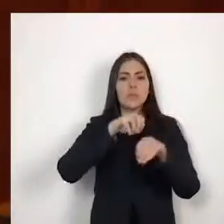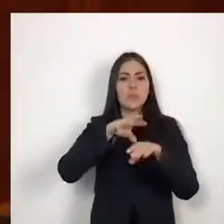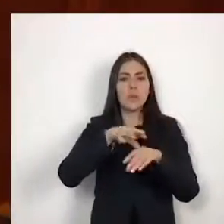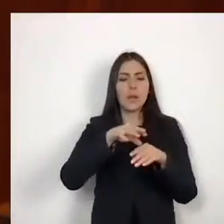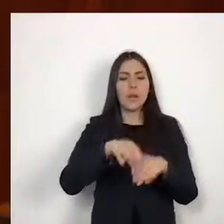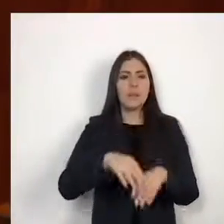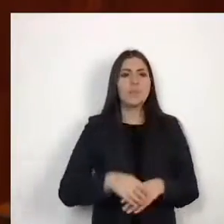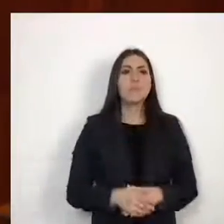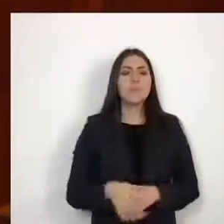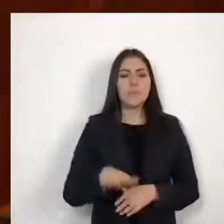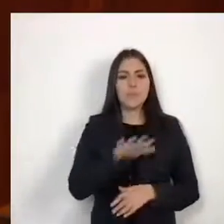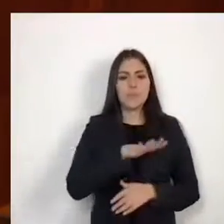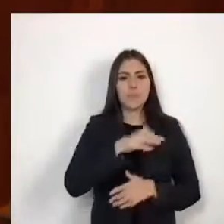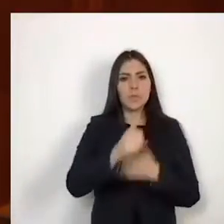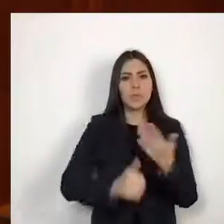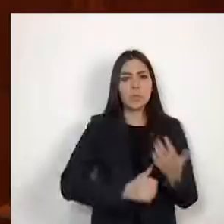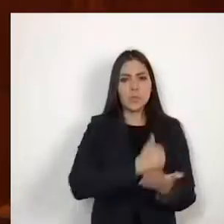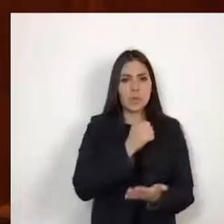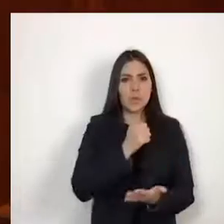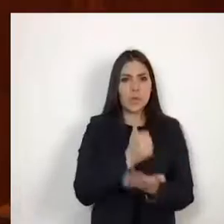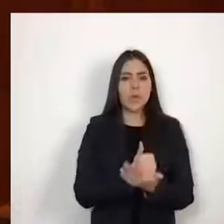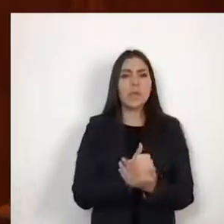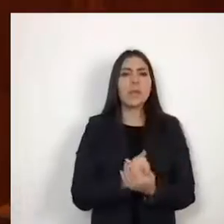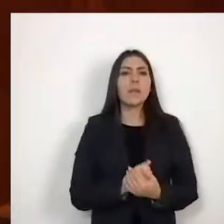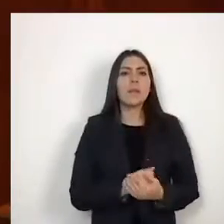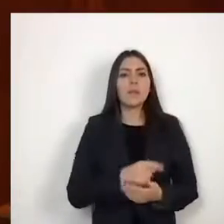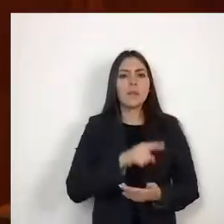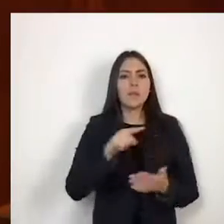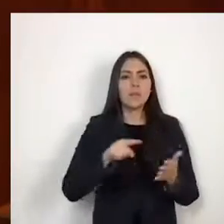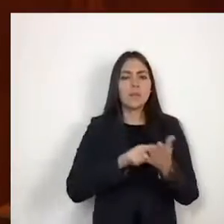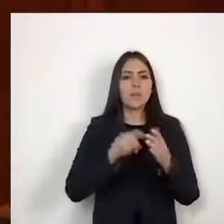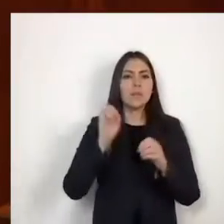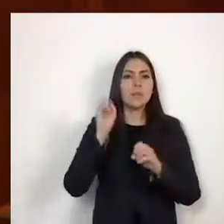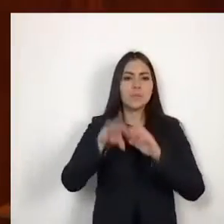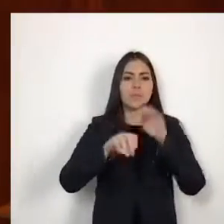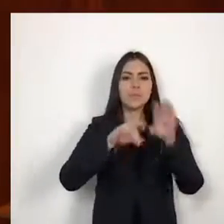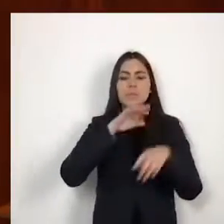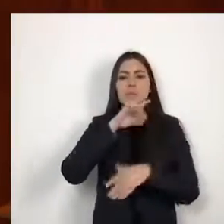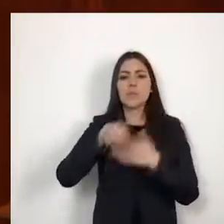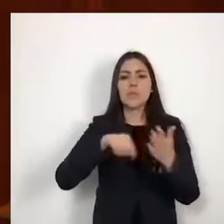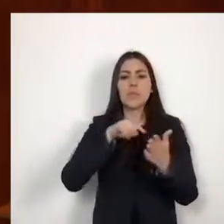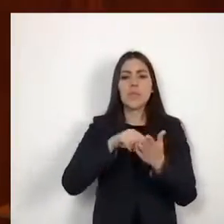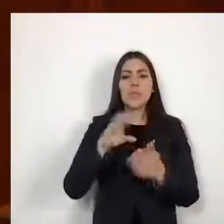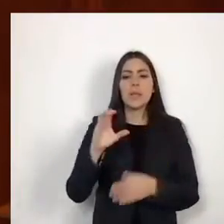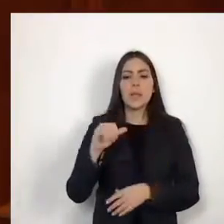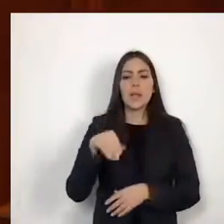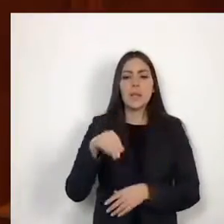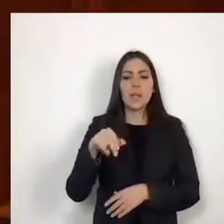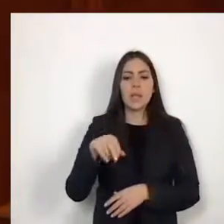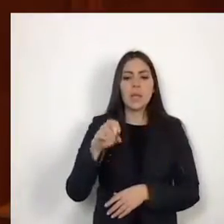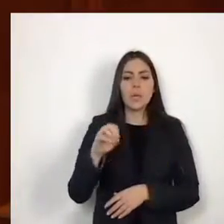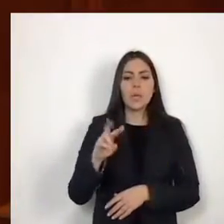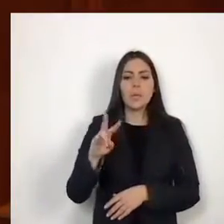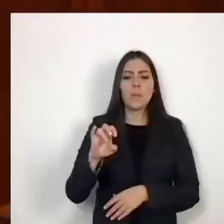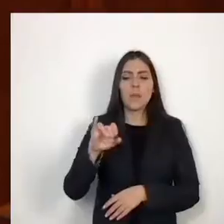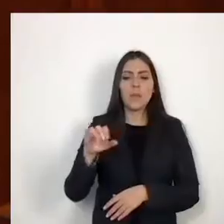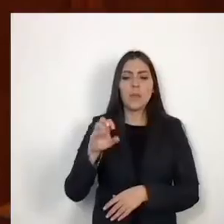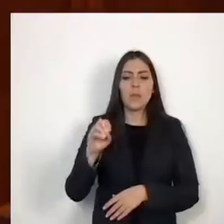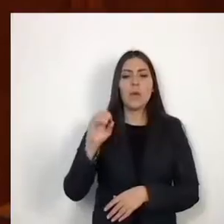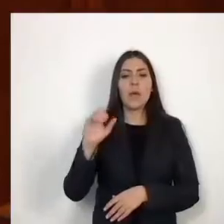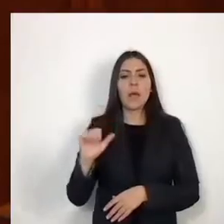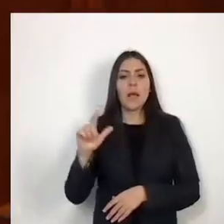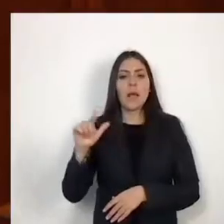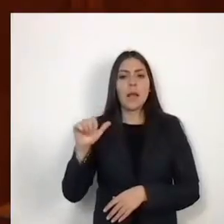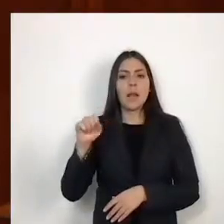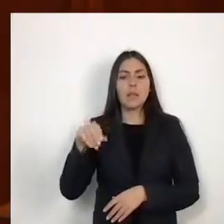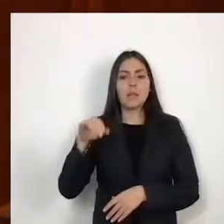En el establecimiento que opera como relleno sanitario, ubicado en Camino Viejo a las Minas, sin número, Pueblo